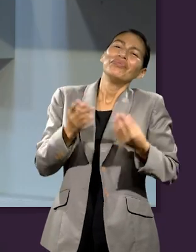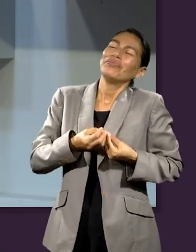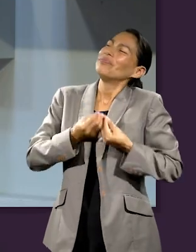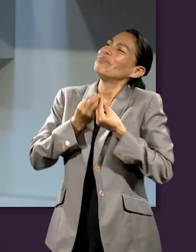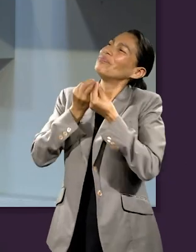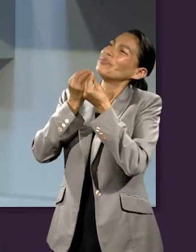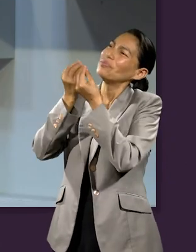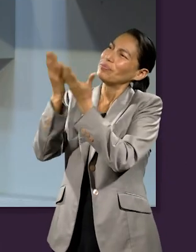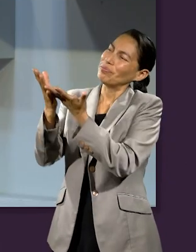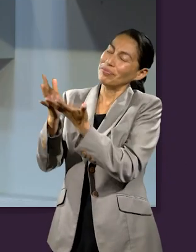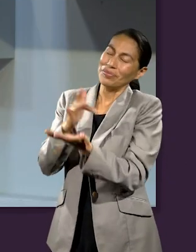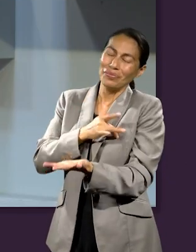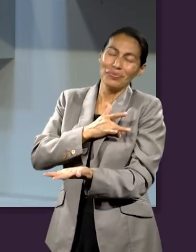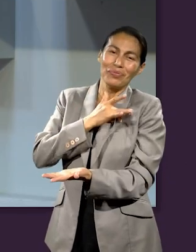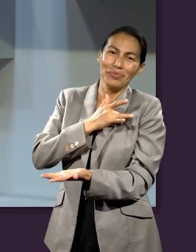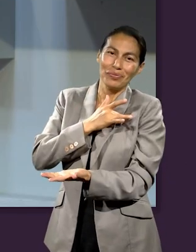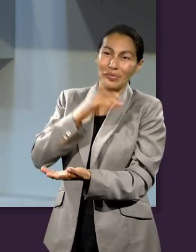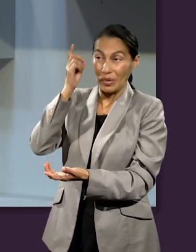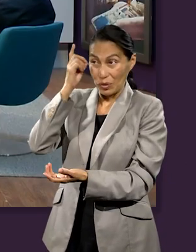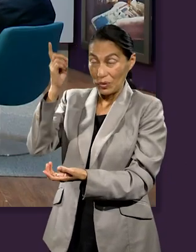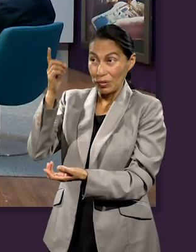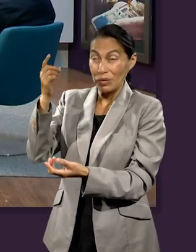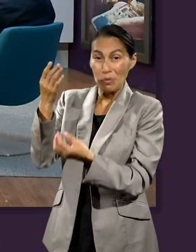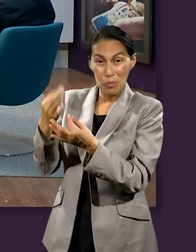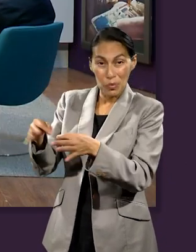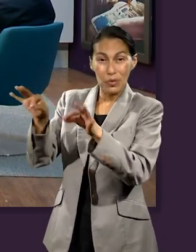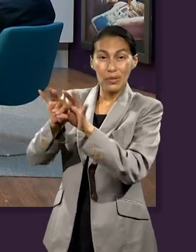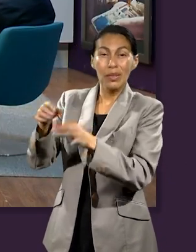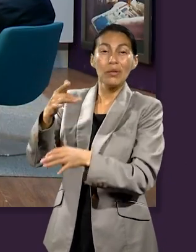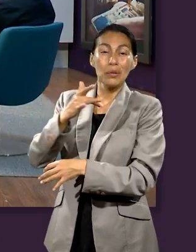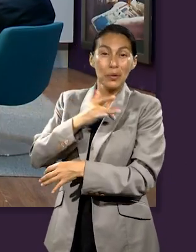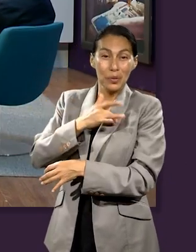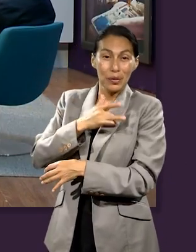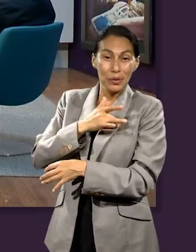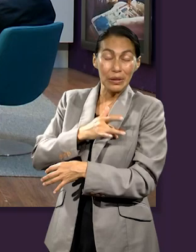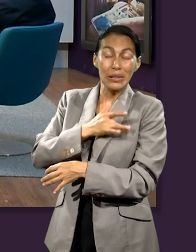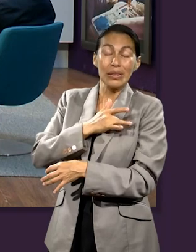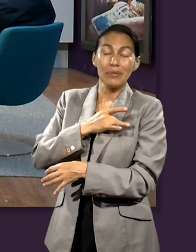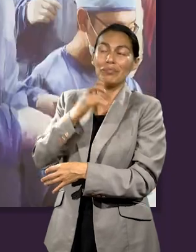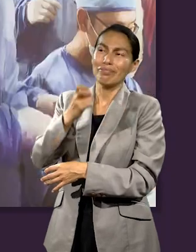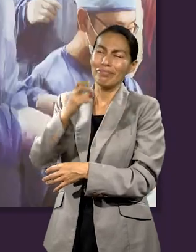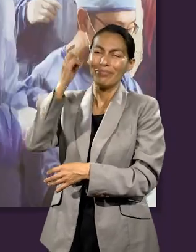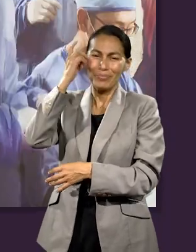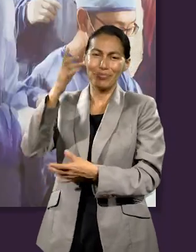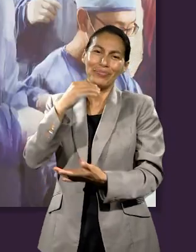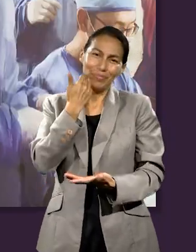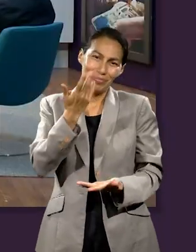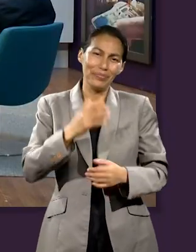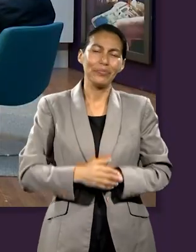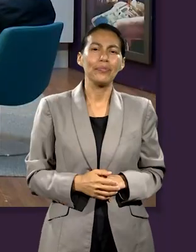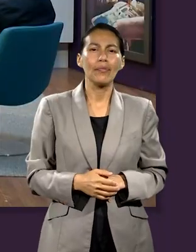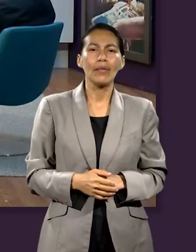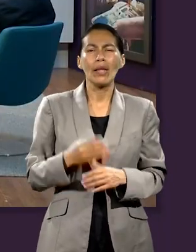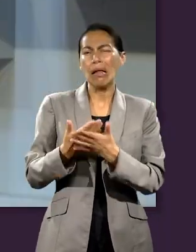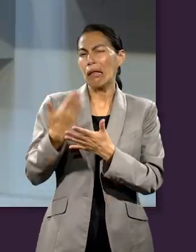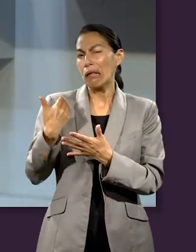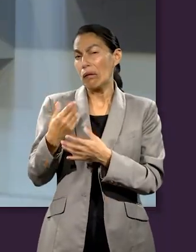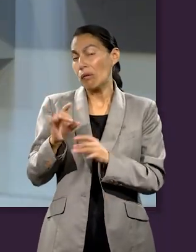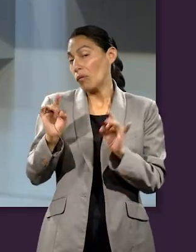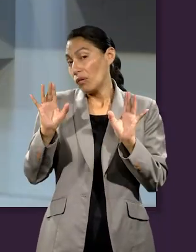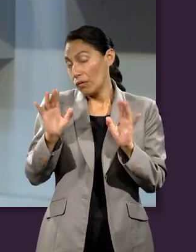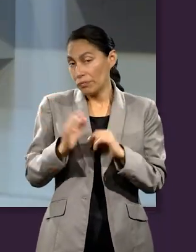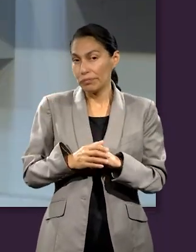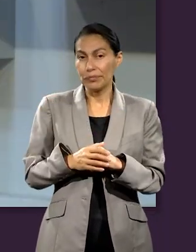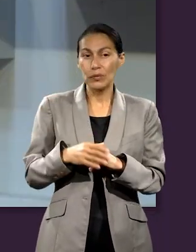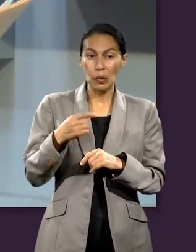Él, lo que a Él le importa es nuestro corazón. ¿Cómo estamos dando eso? Un día estaba viendo un partido de